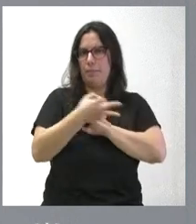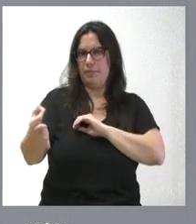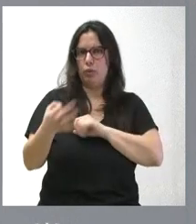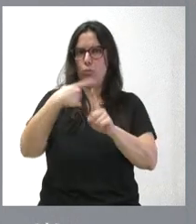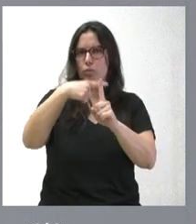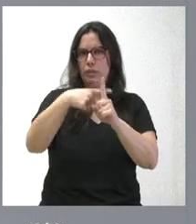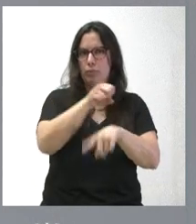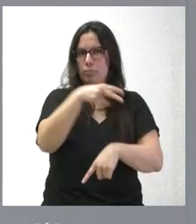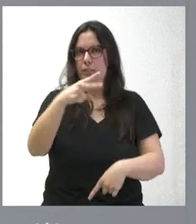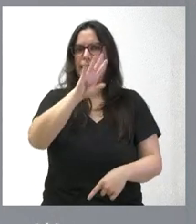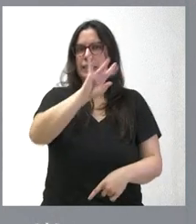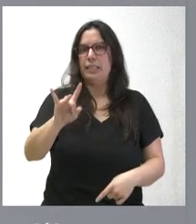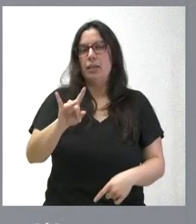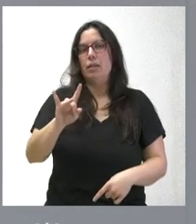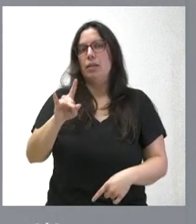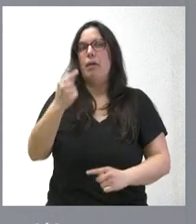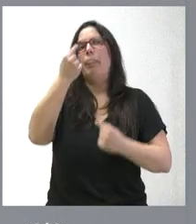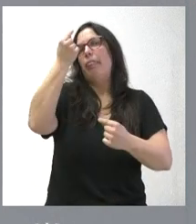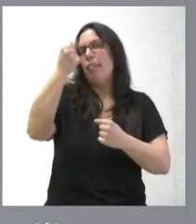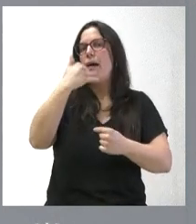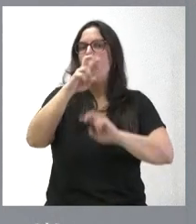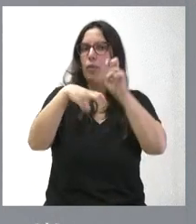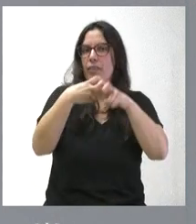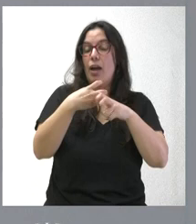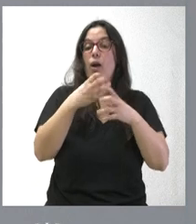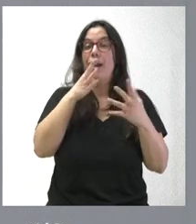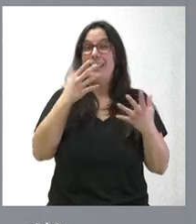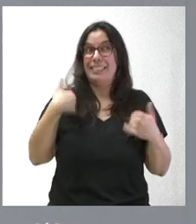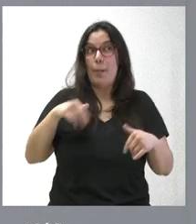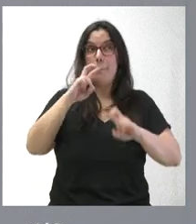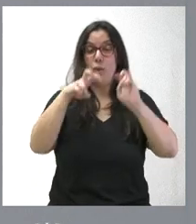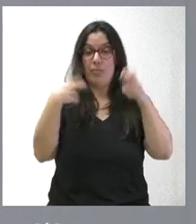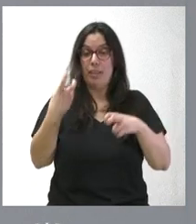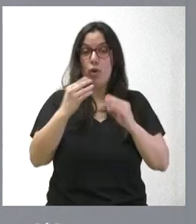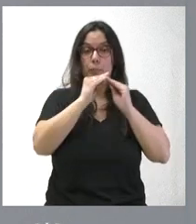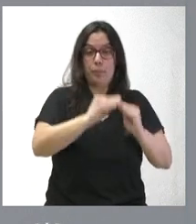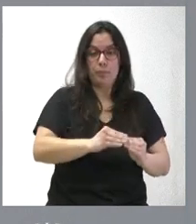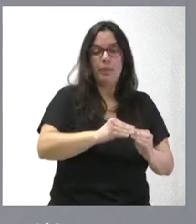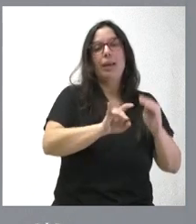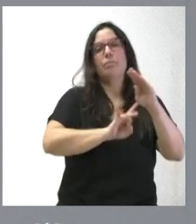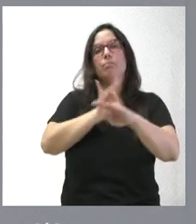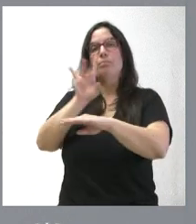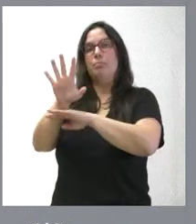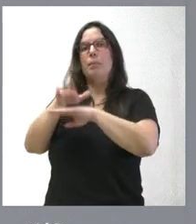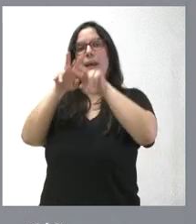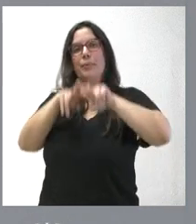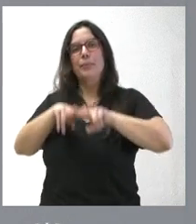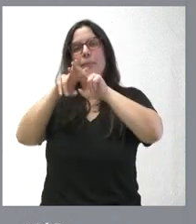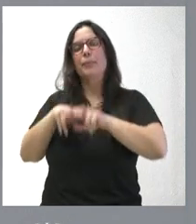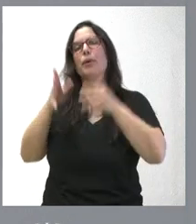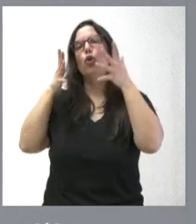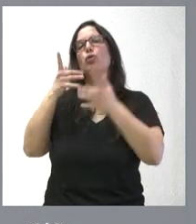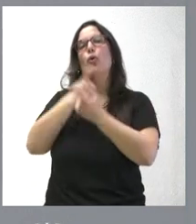nos ha determinado alguna modificación y hemos establecido esas modificaciones y remitido para su análisis al Consejo